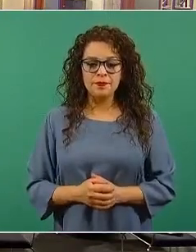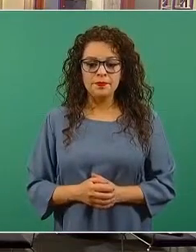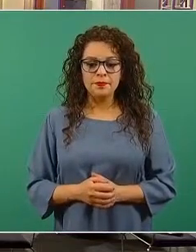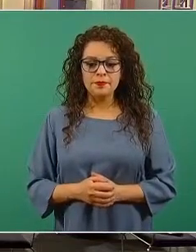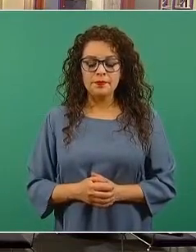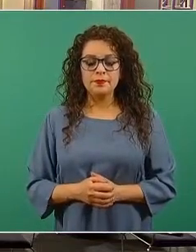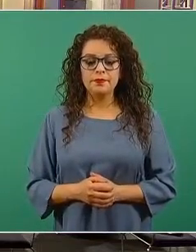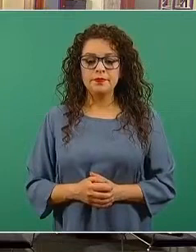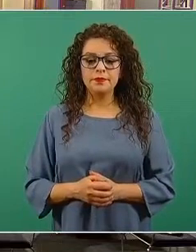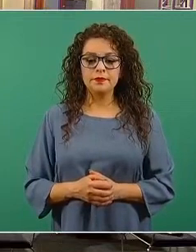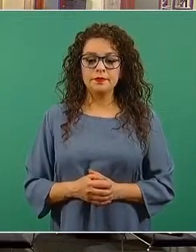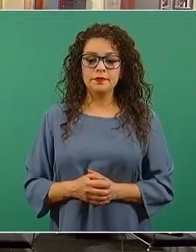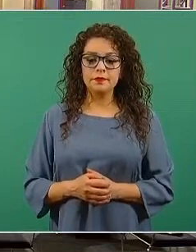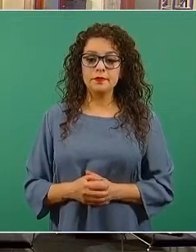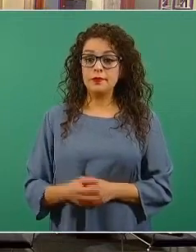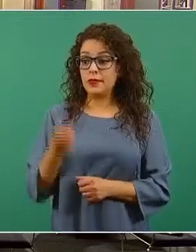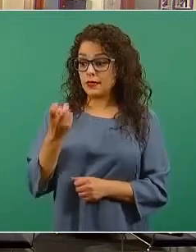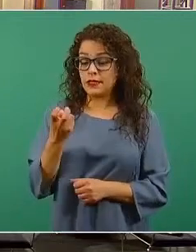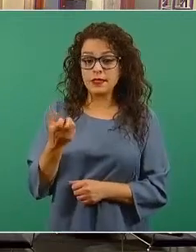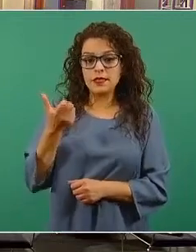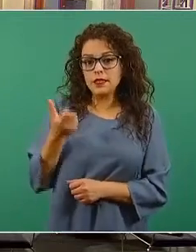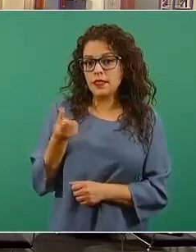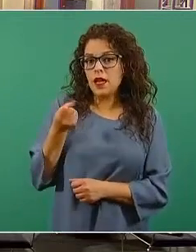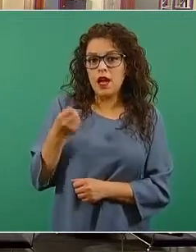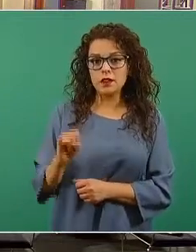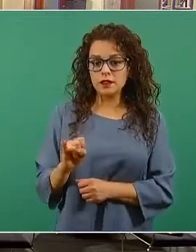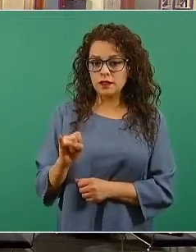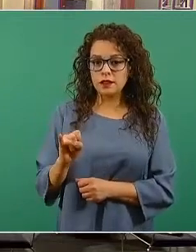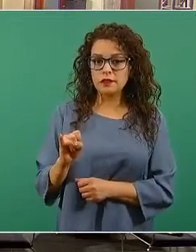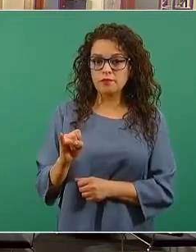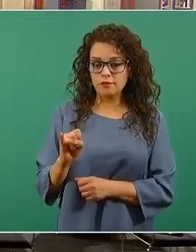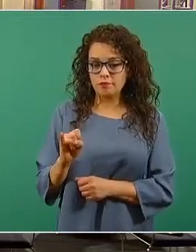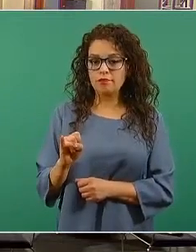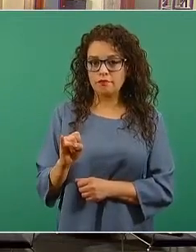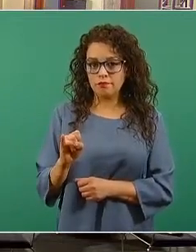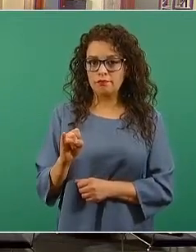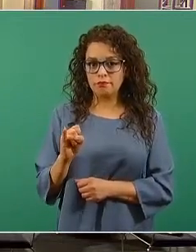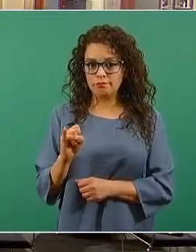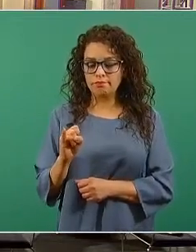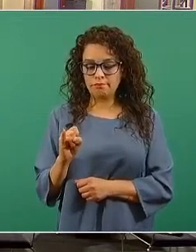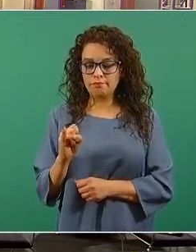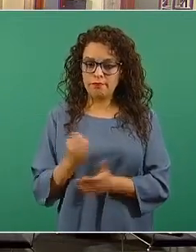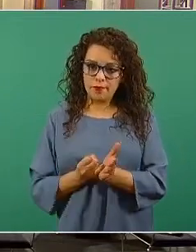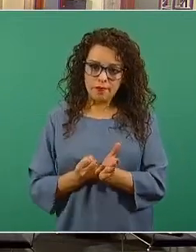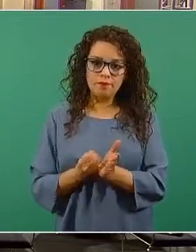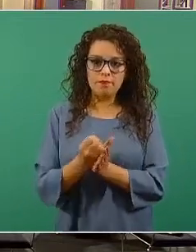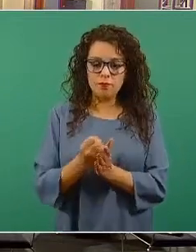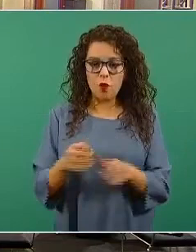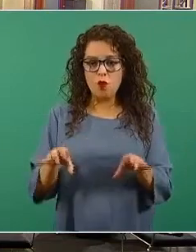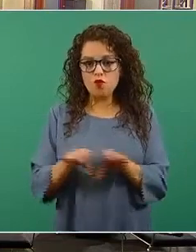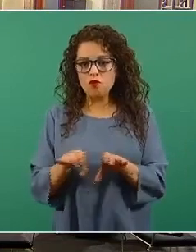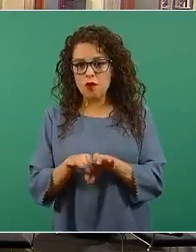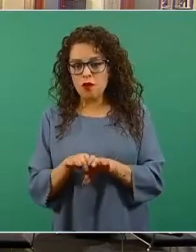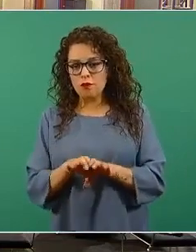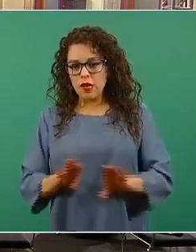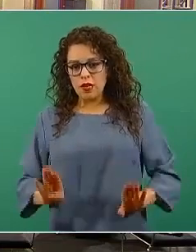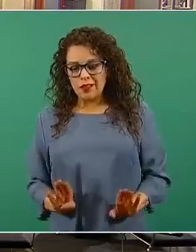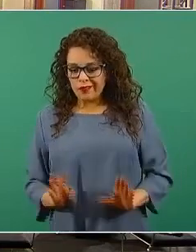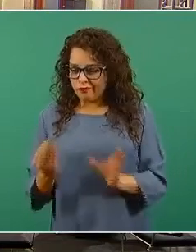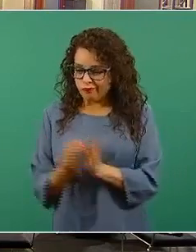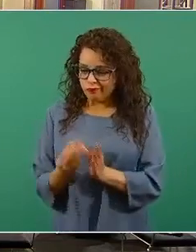así es como se ha definido cuáles son las personas o qué características